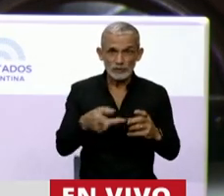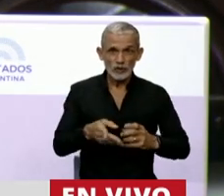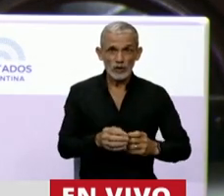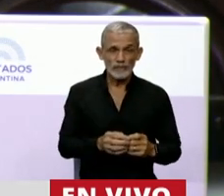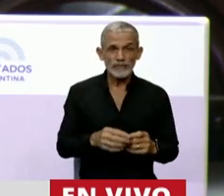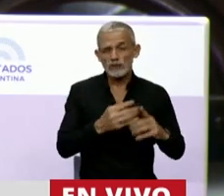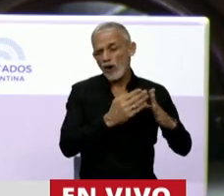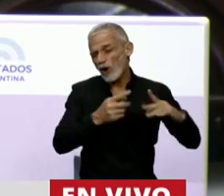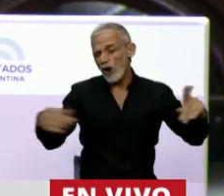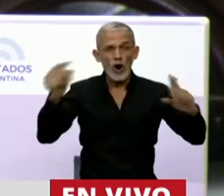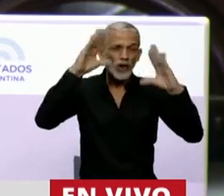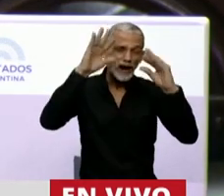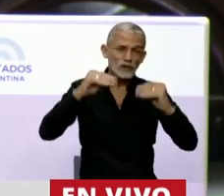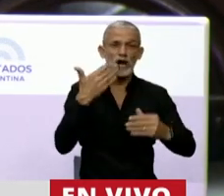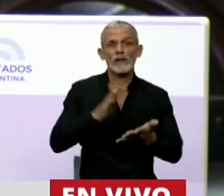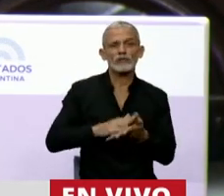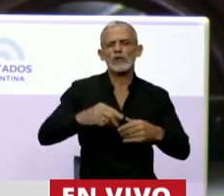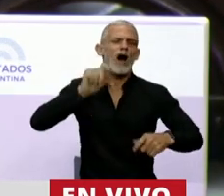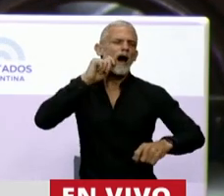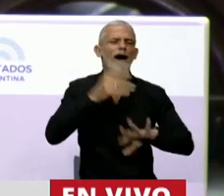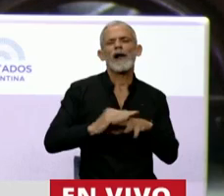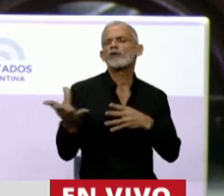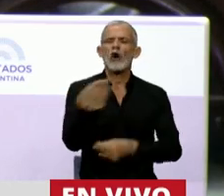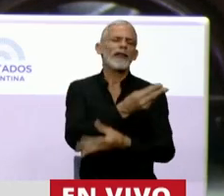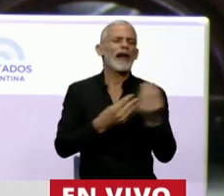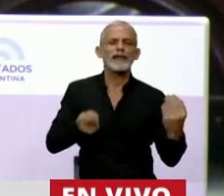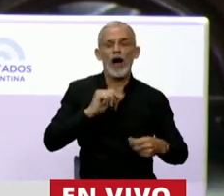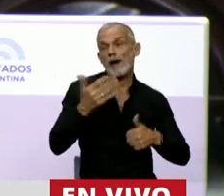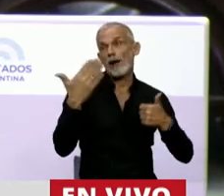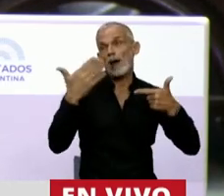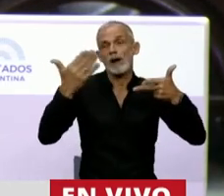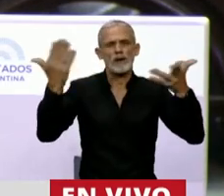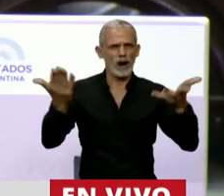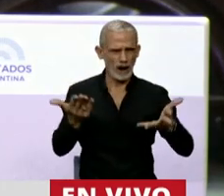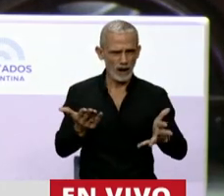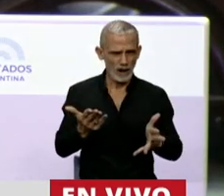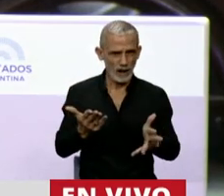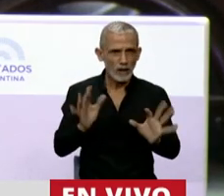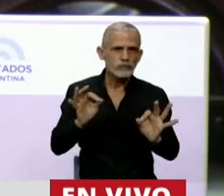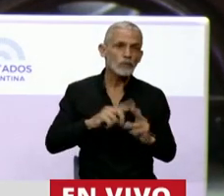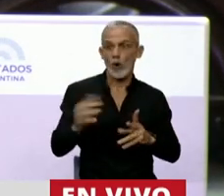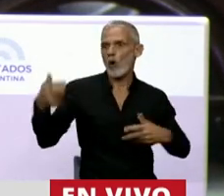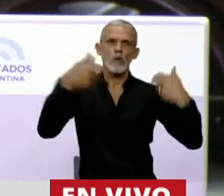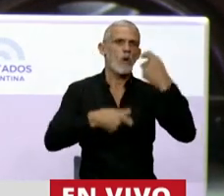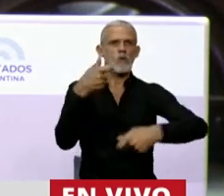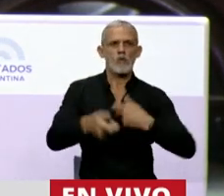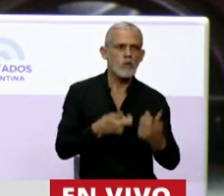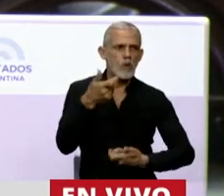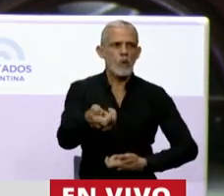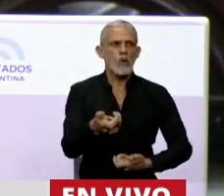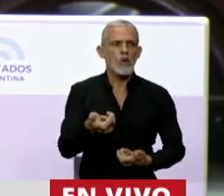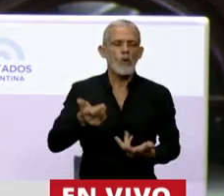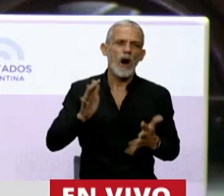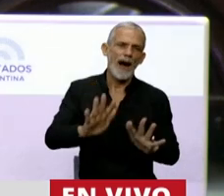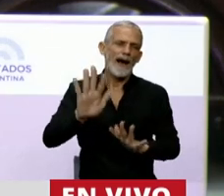Vamos a tener toda la noche hablando de palabras maravillosas, de solidaridad y nos vamos a llenar de la solidaridad, de la contribución, del aporte,